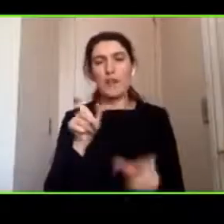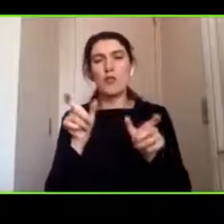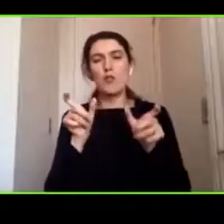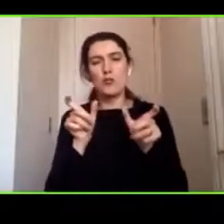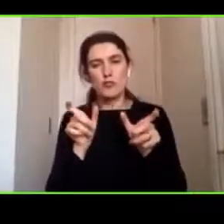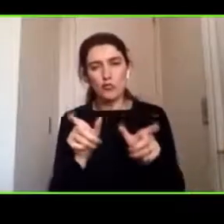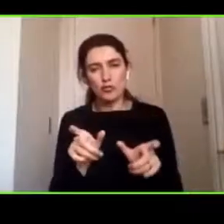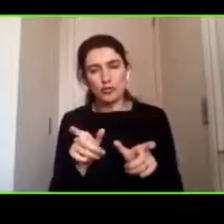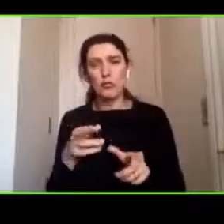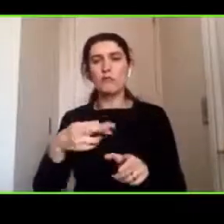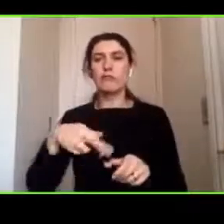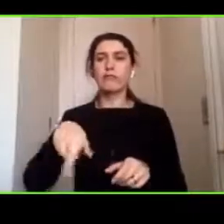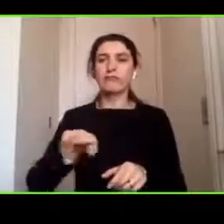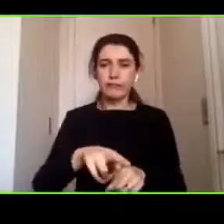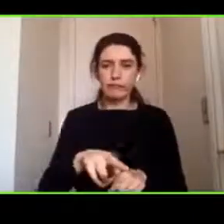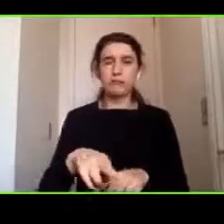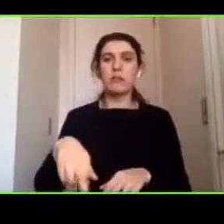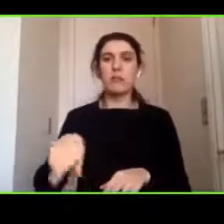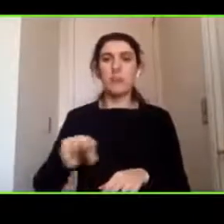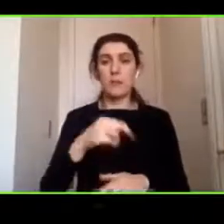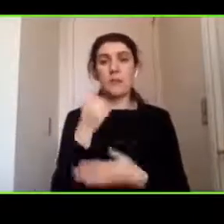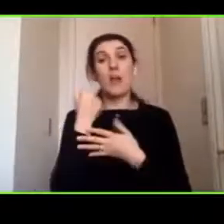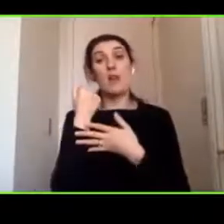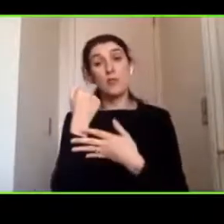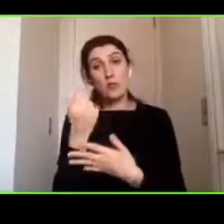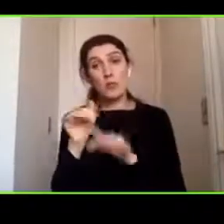ayuda y apoyo